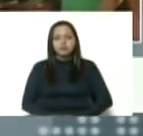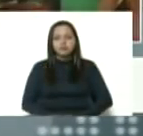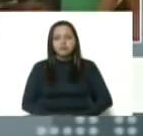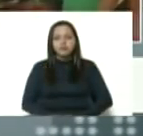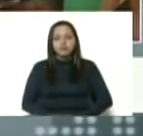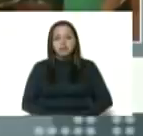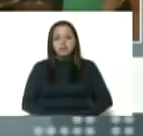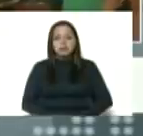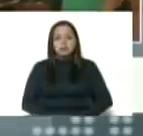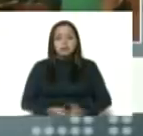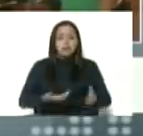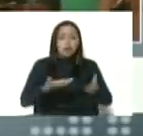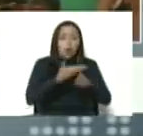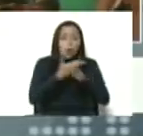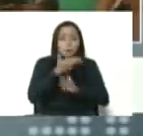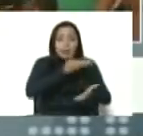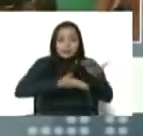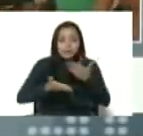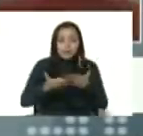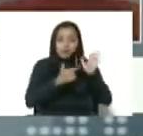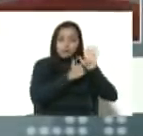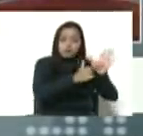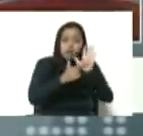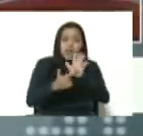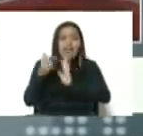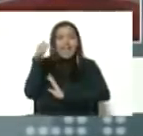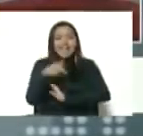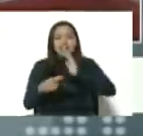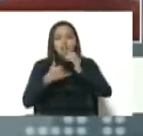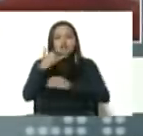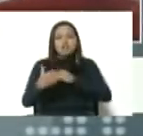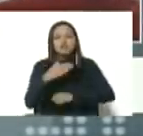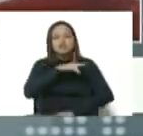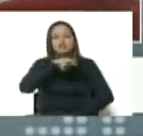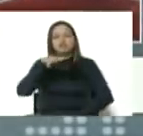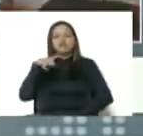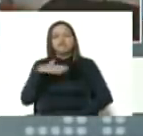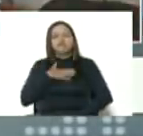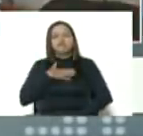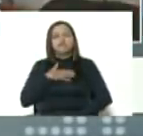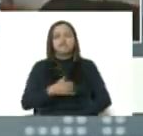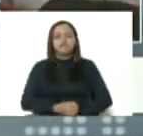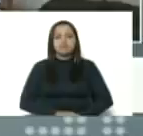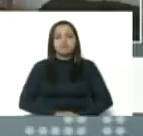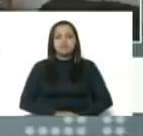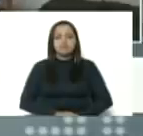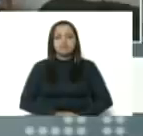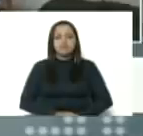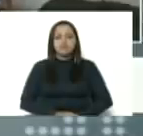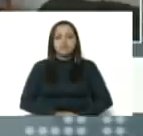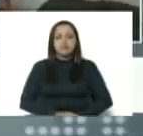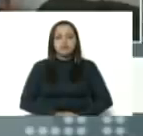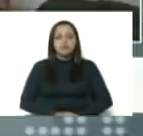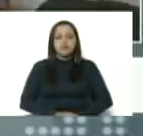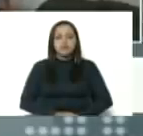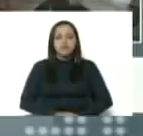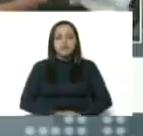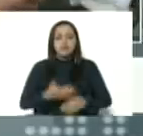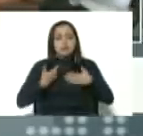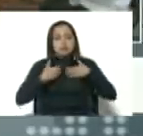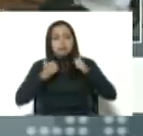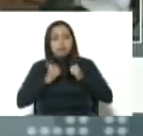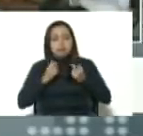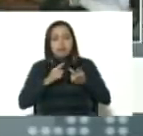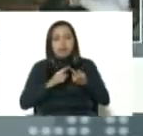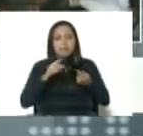Multiplicarla, llevarla. Este es nuestro proyecto. Marco Torres, Aristóbulo,